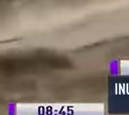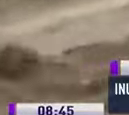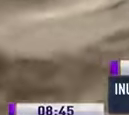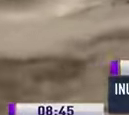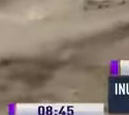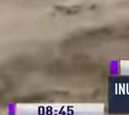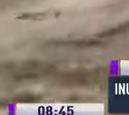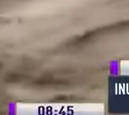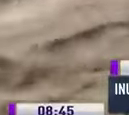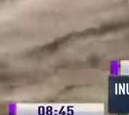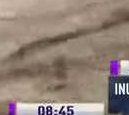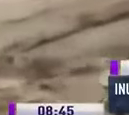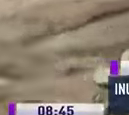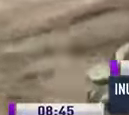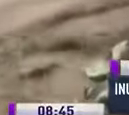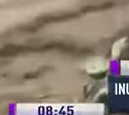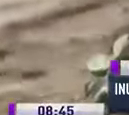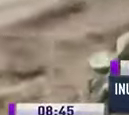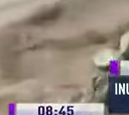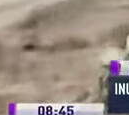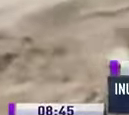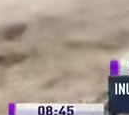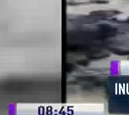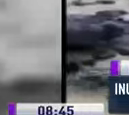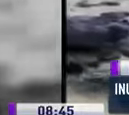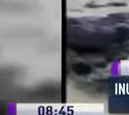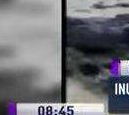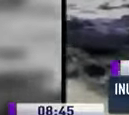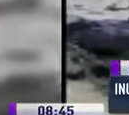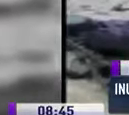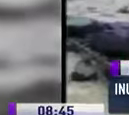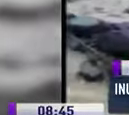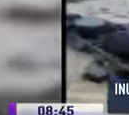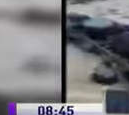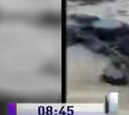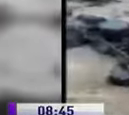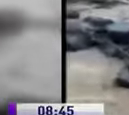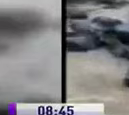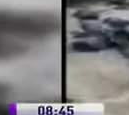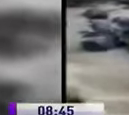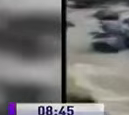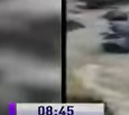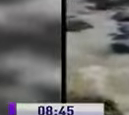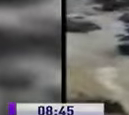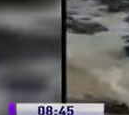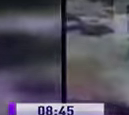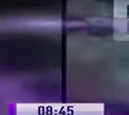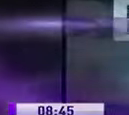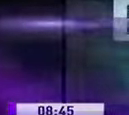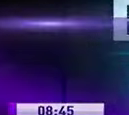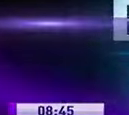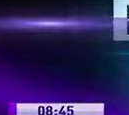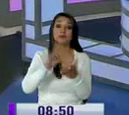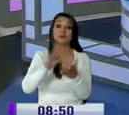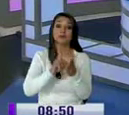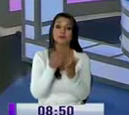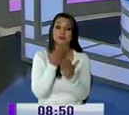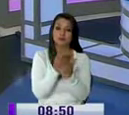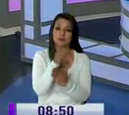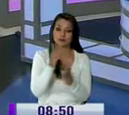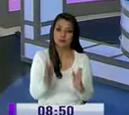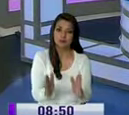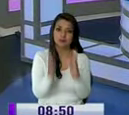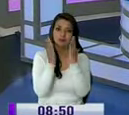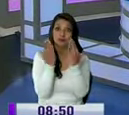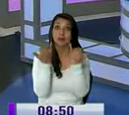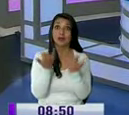el desarrollo de esta información y mucho más al volver en este el primer noticiero de la comunidad ya volvemos estamos en